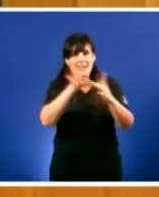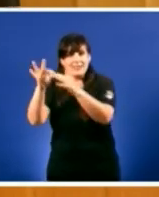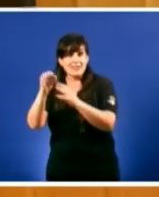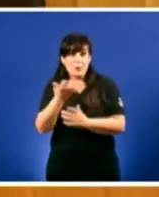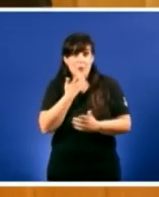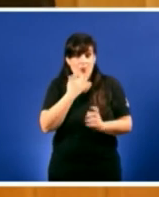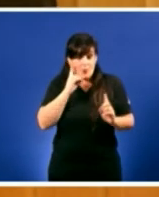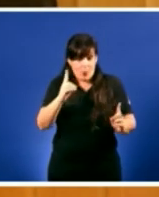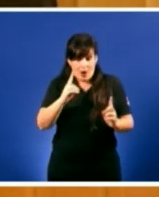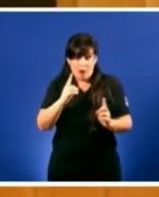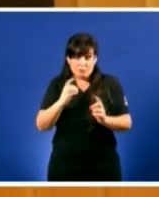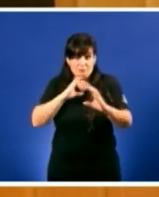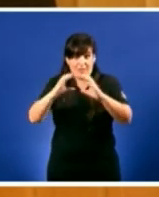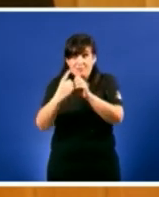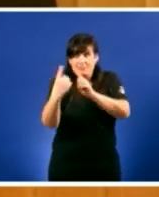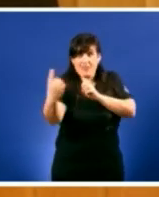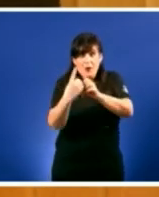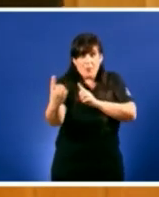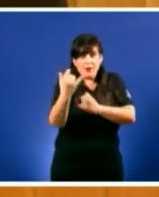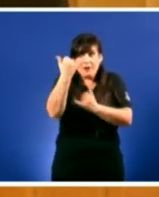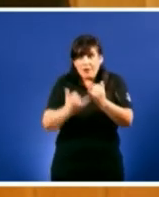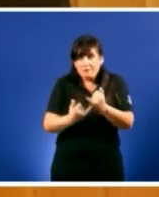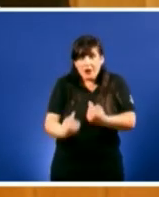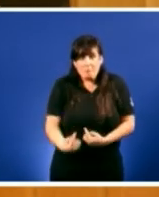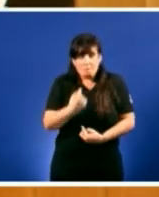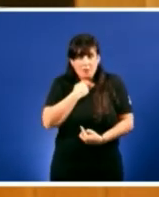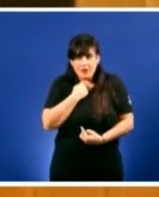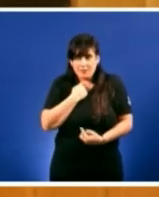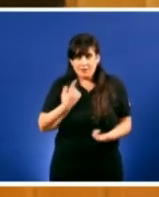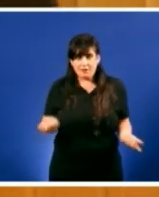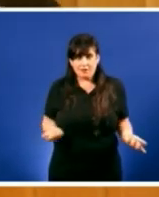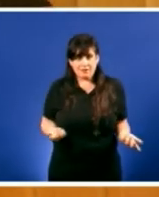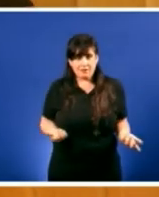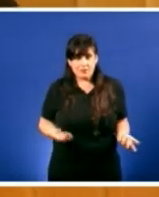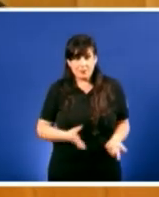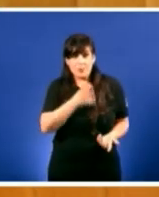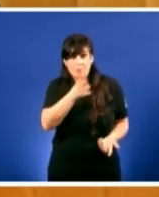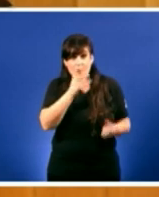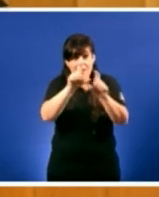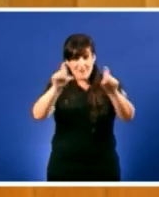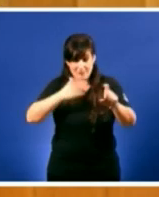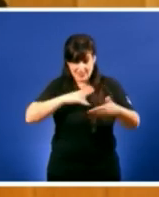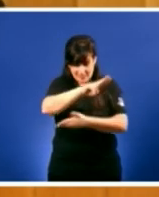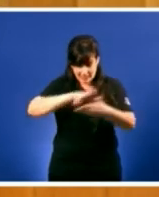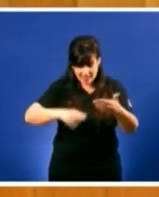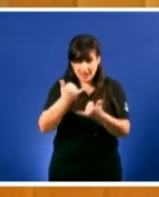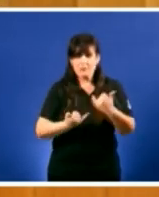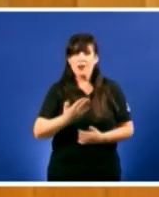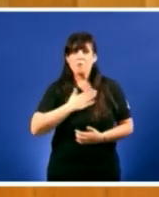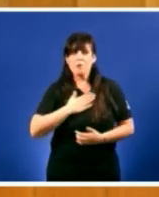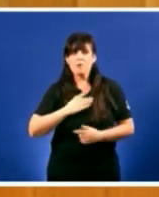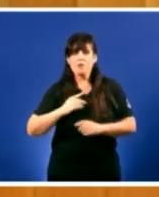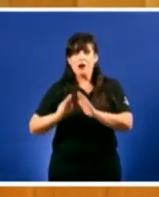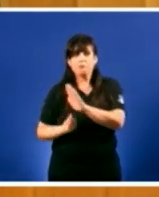telecomunicacións e incontável a nómina de empresas galegas nas que a propiedade tamén emigrou